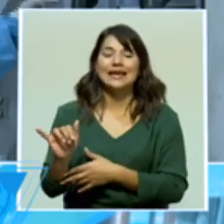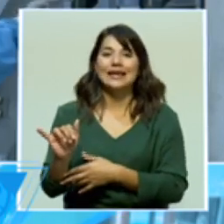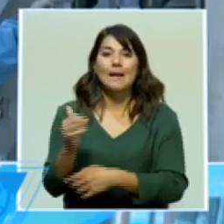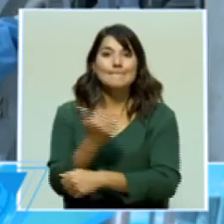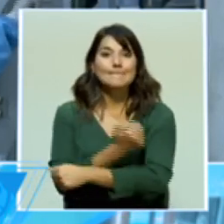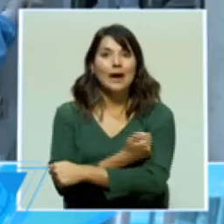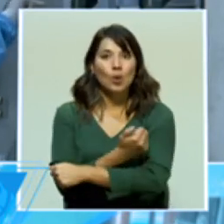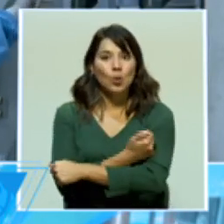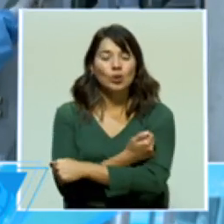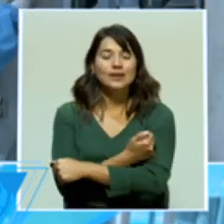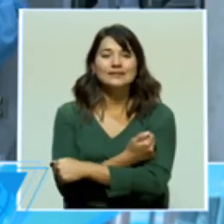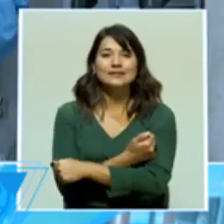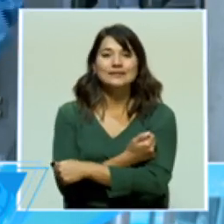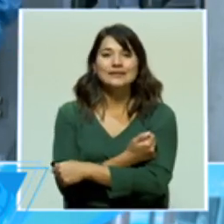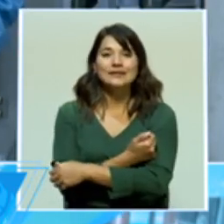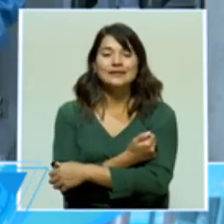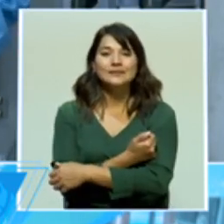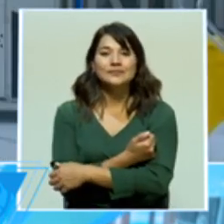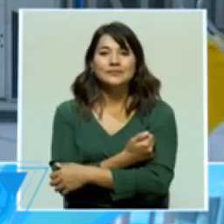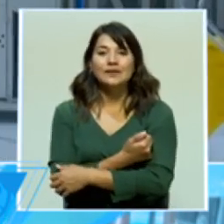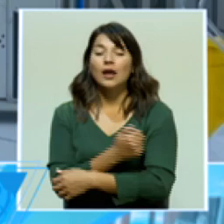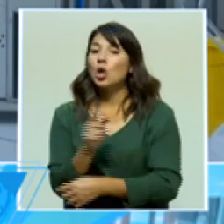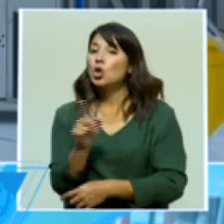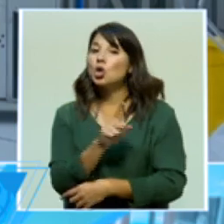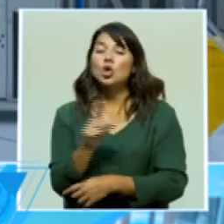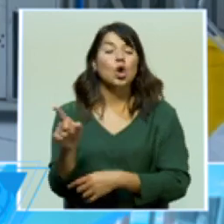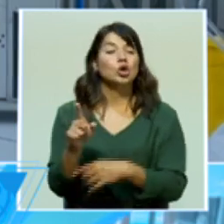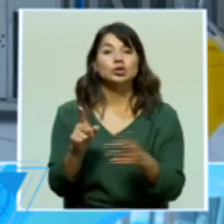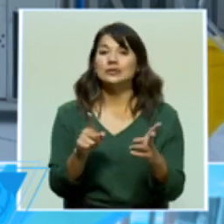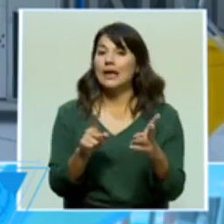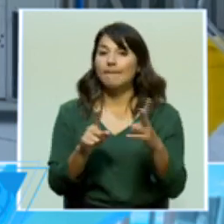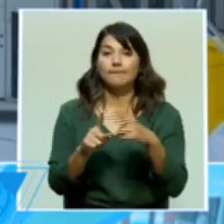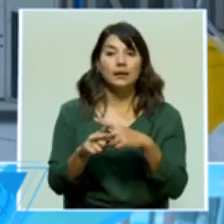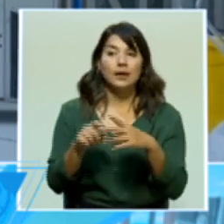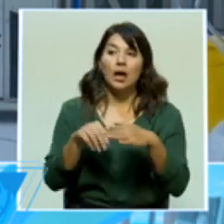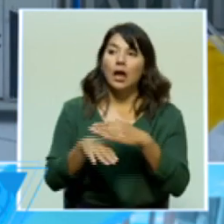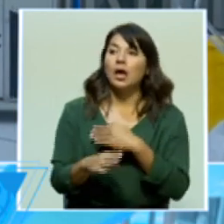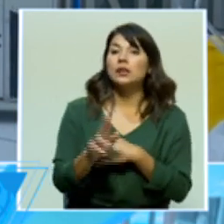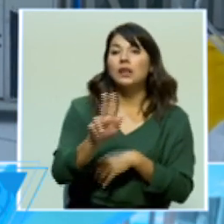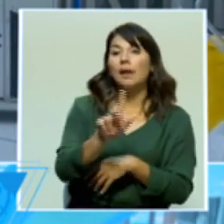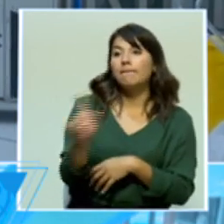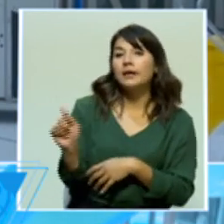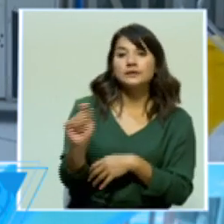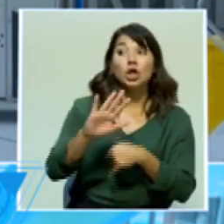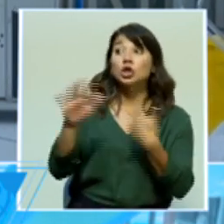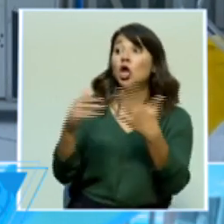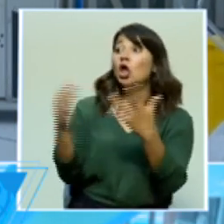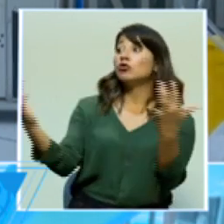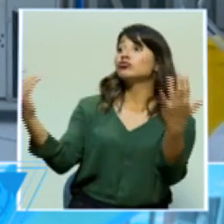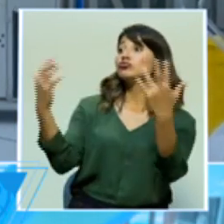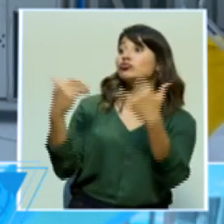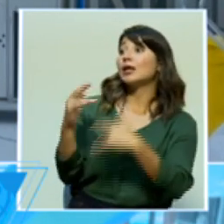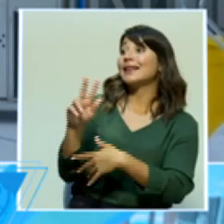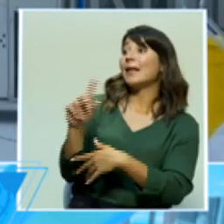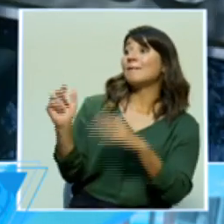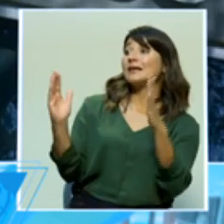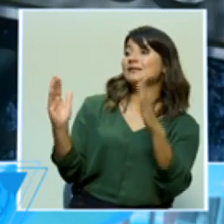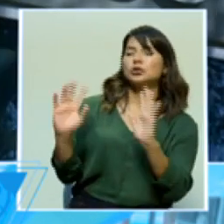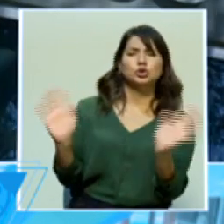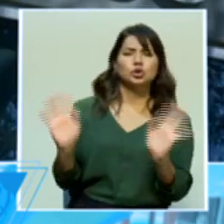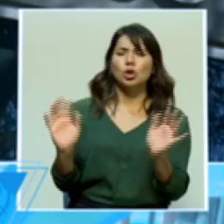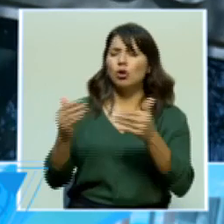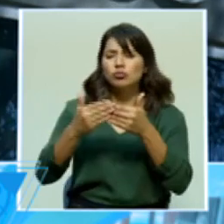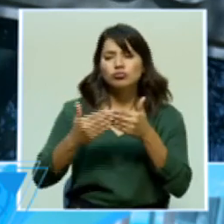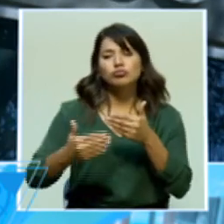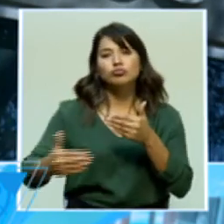no se va a aplicar en uno, dos, tres meses, y no va a ser de manera esporádica durante todo el